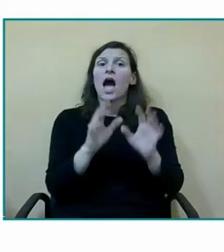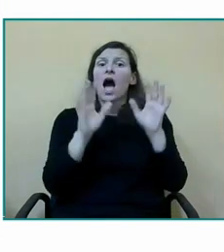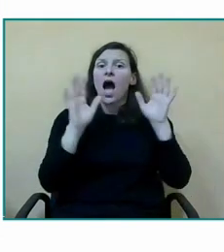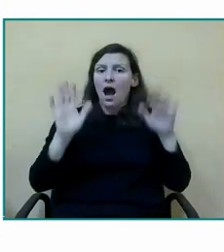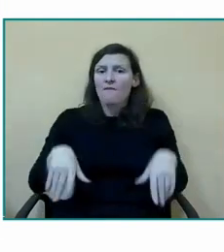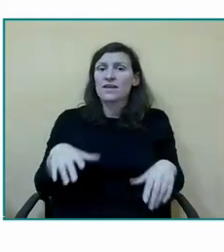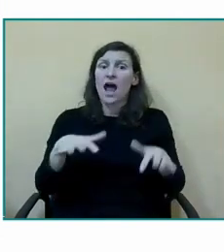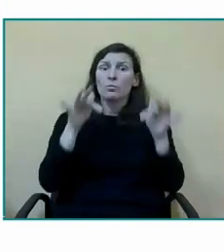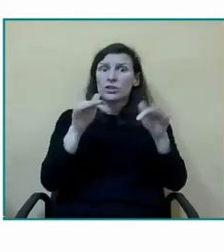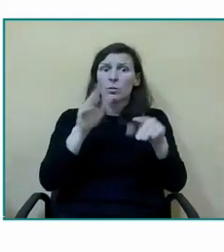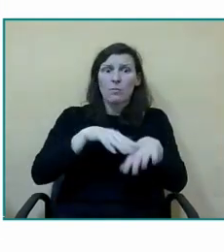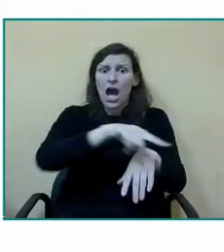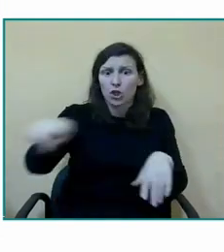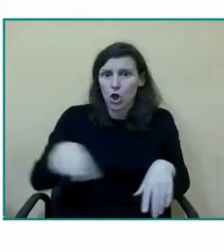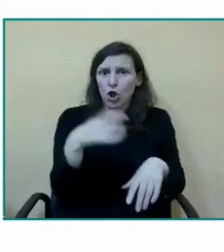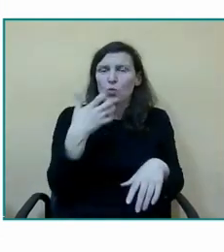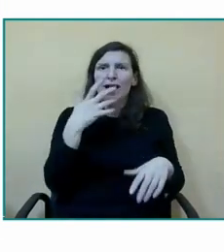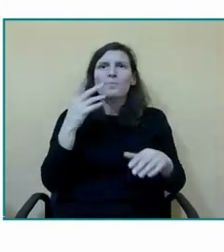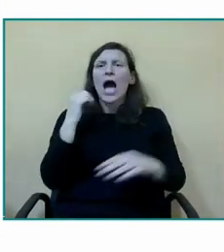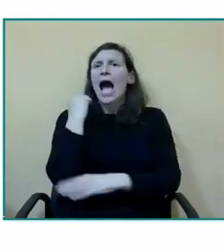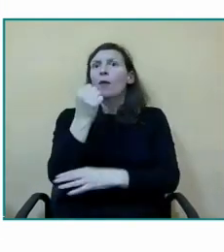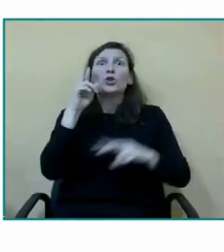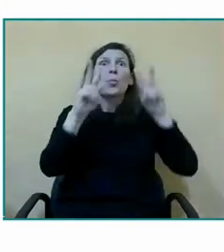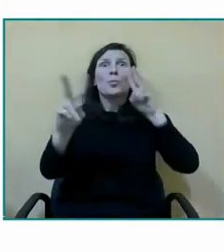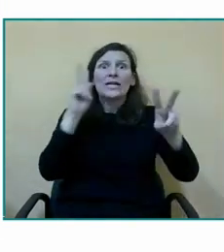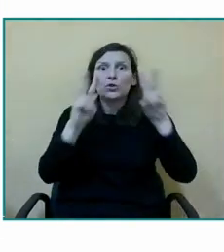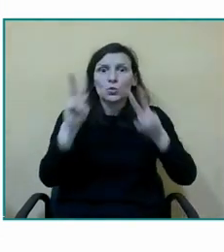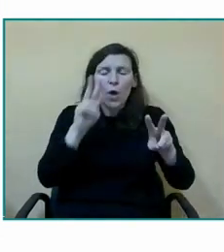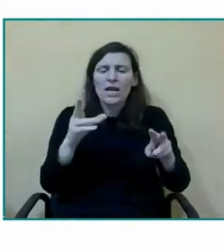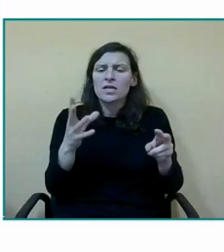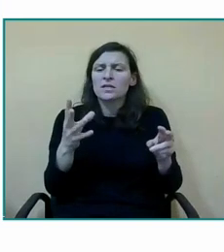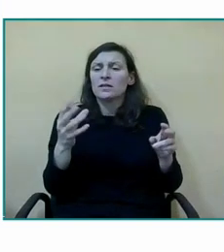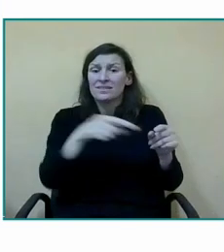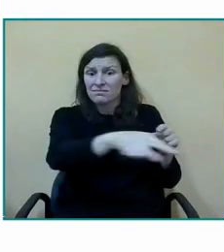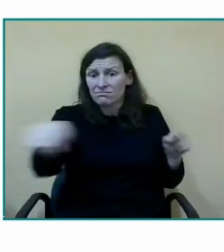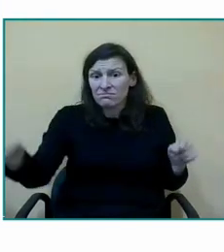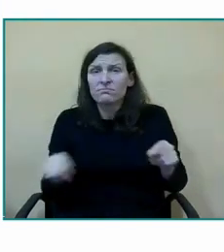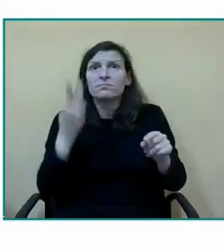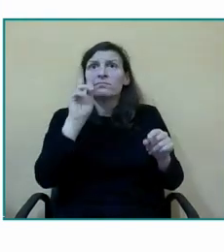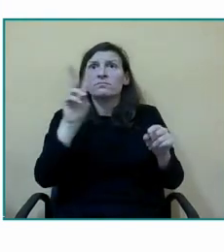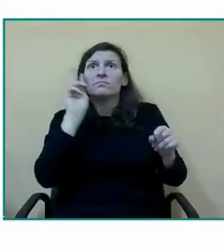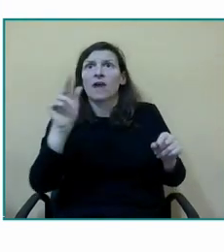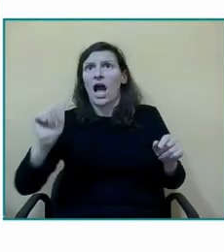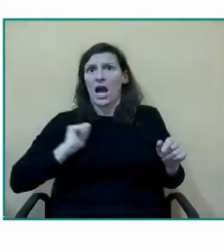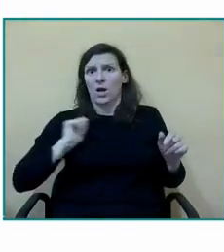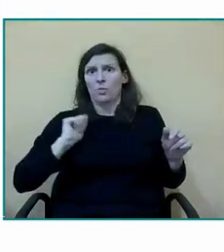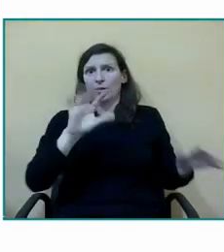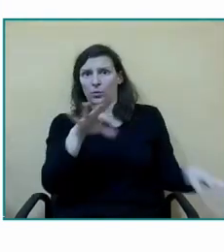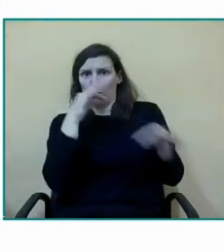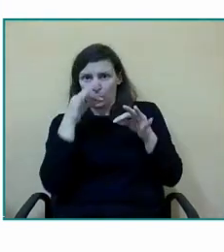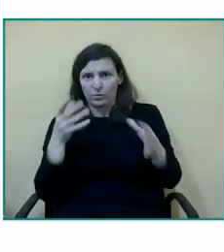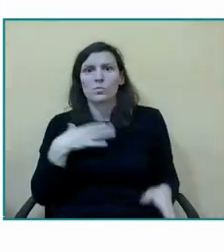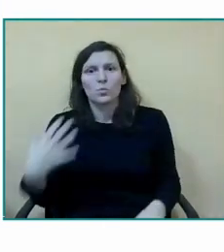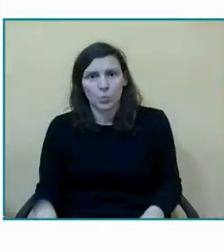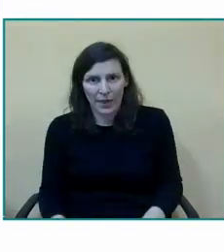apoyos que tienen y ya que infantil es de carácter preventivo mucho mejor así como la convivencia de la